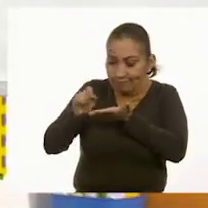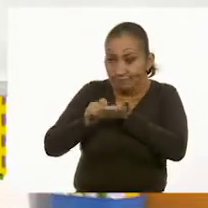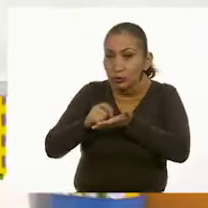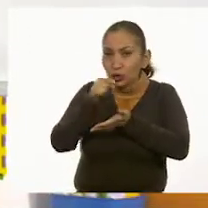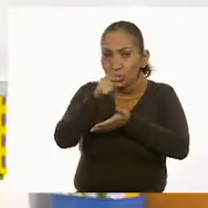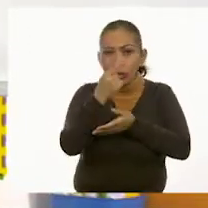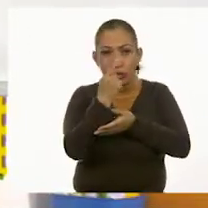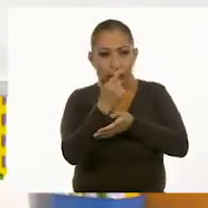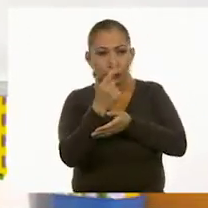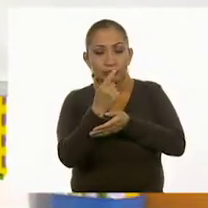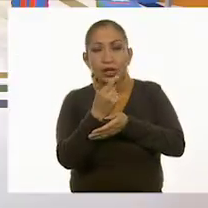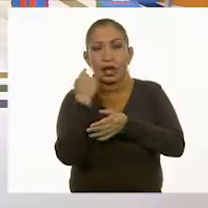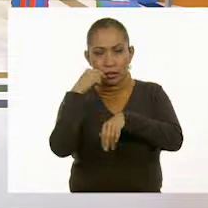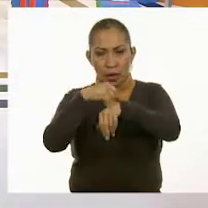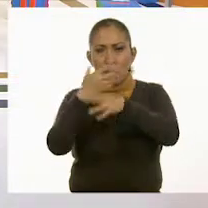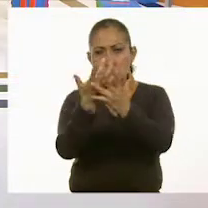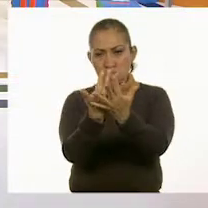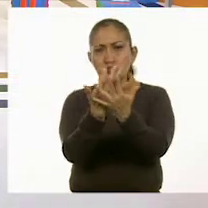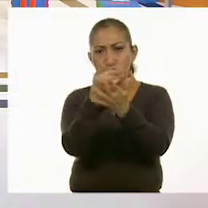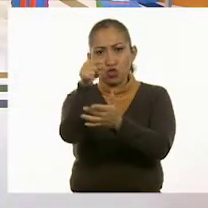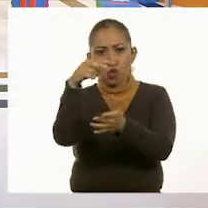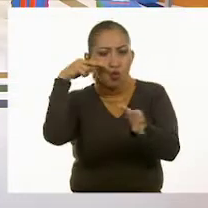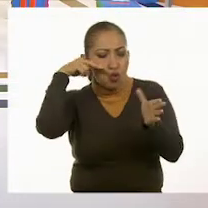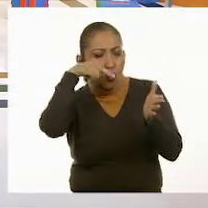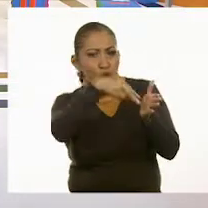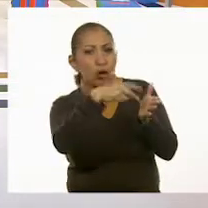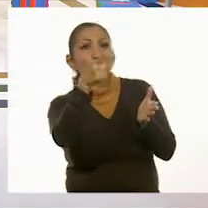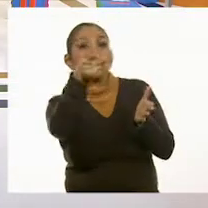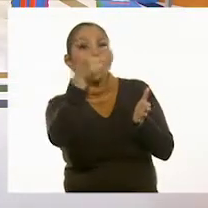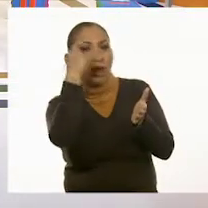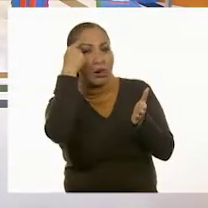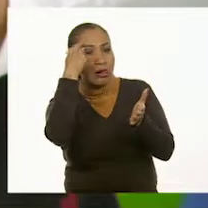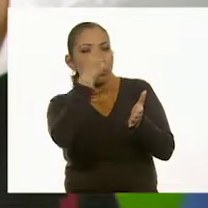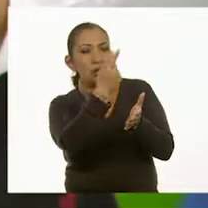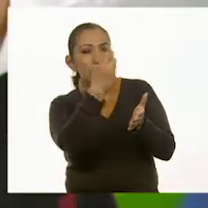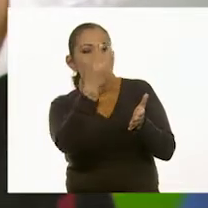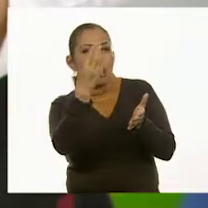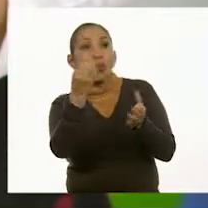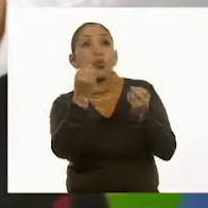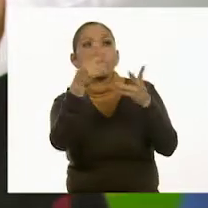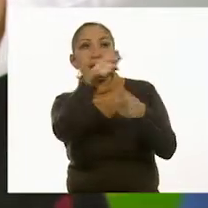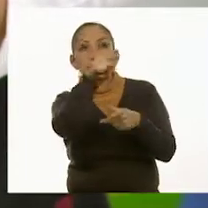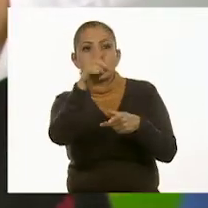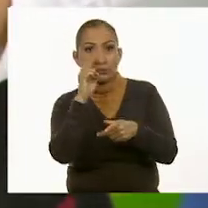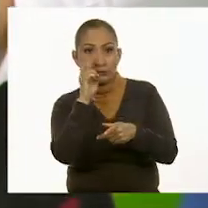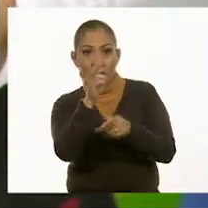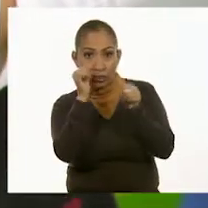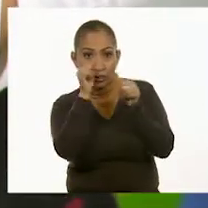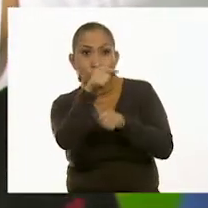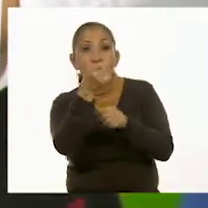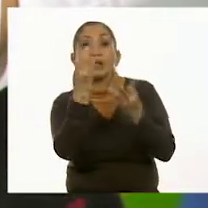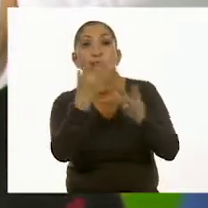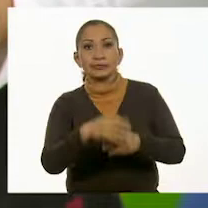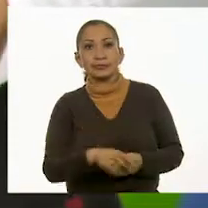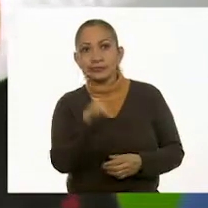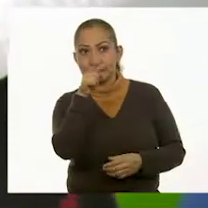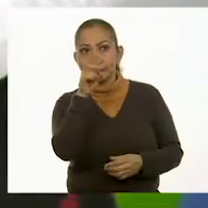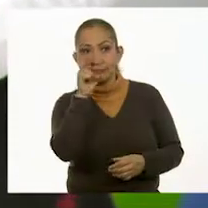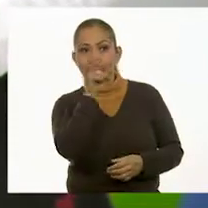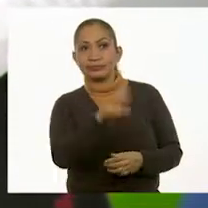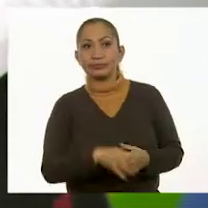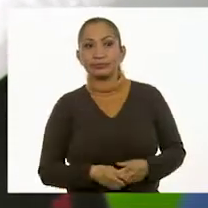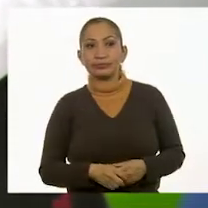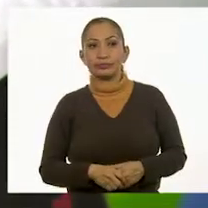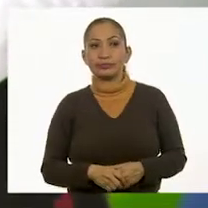Cuéntalas. Te doy tiempo para que las veas. Ve contando. Pongan mucha atención. Con mucha atención. Ajá.